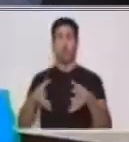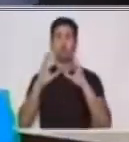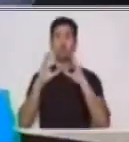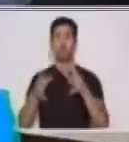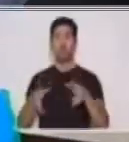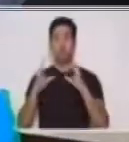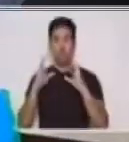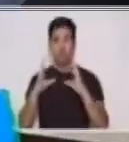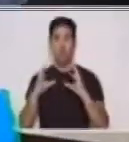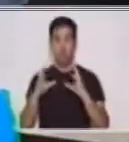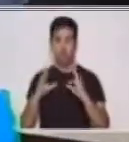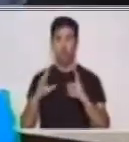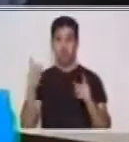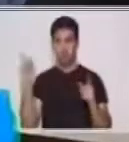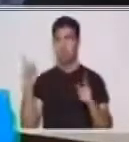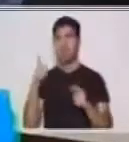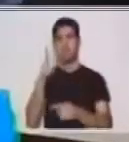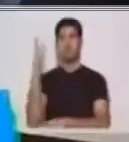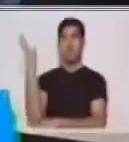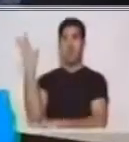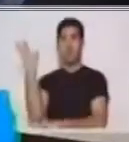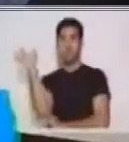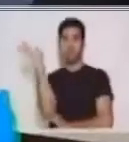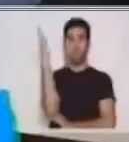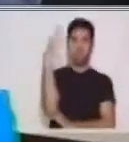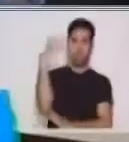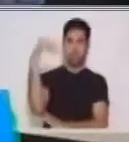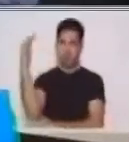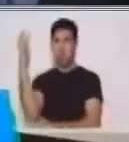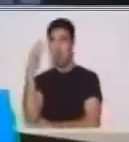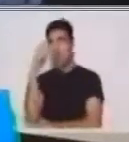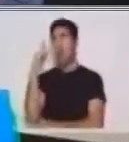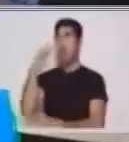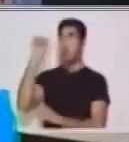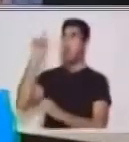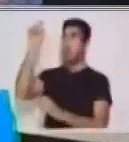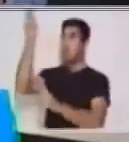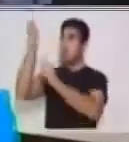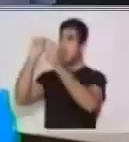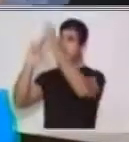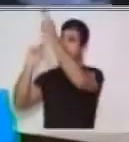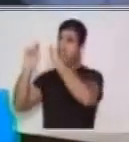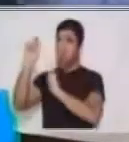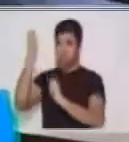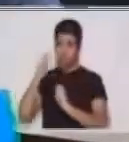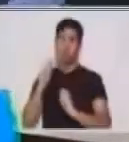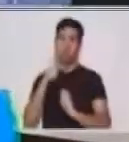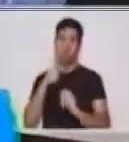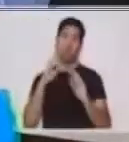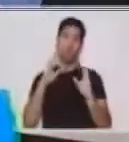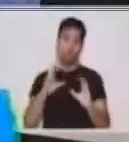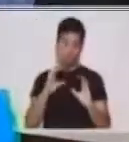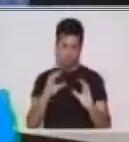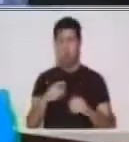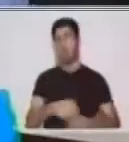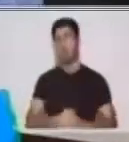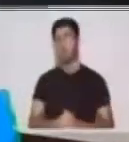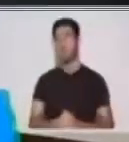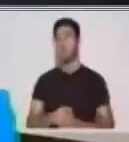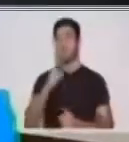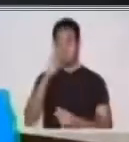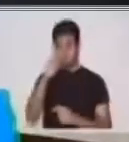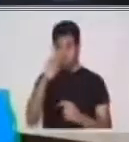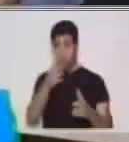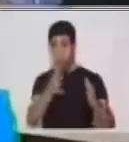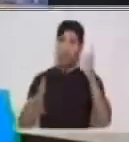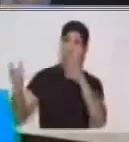cualquier palmera, siempre y cuando tengamos el cuidado de escoger las hojas de palma que ya están en el suelo, no